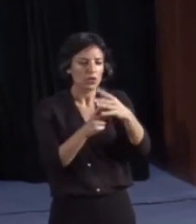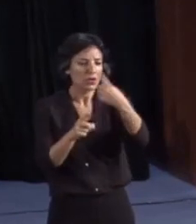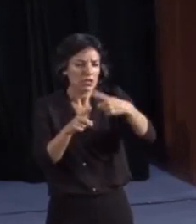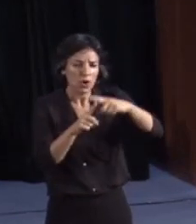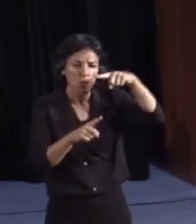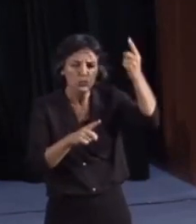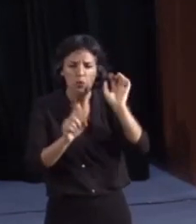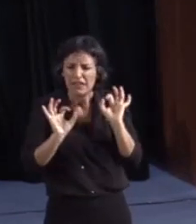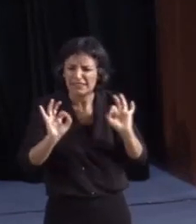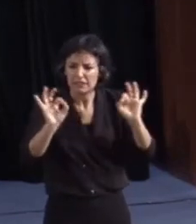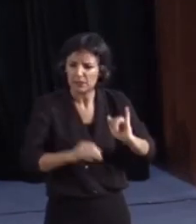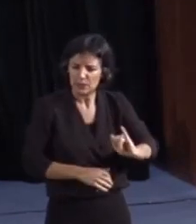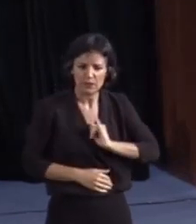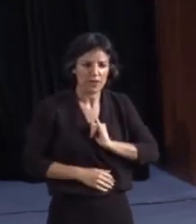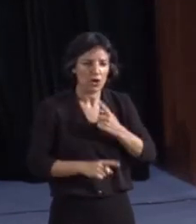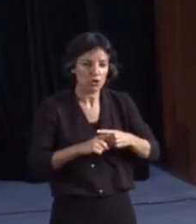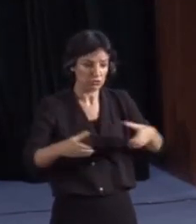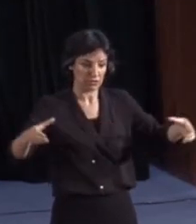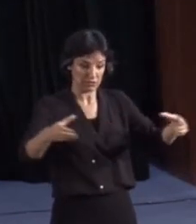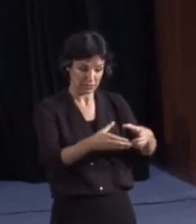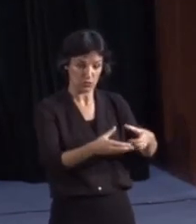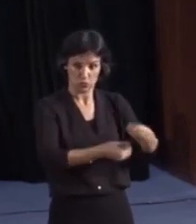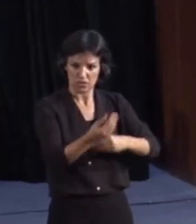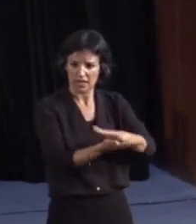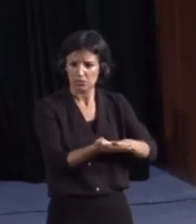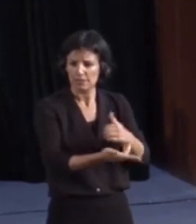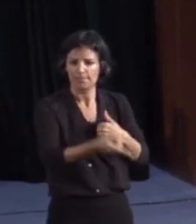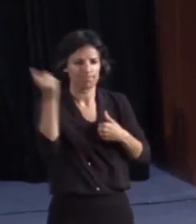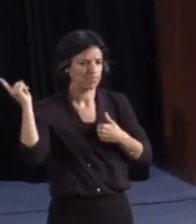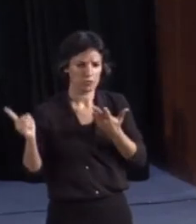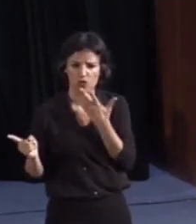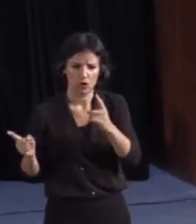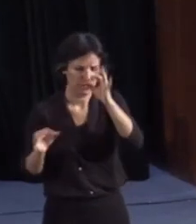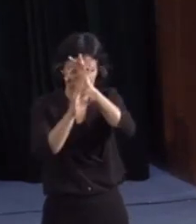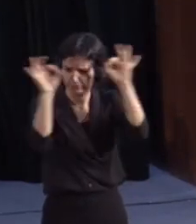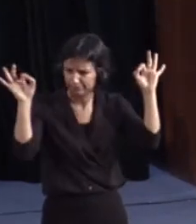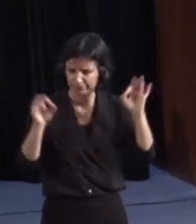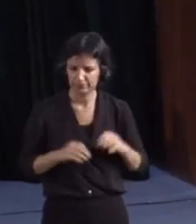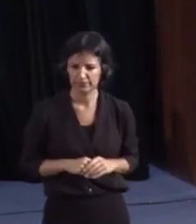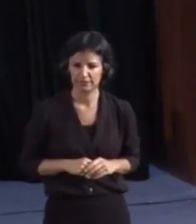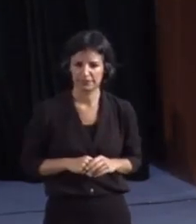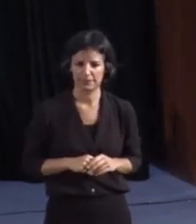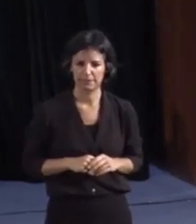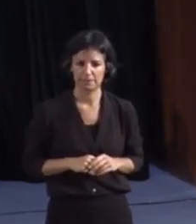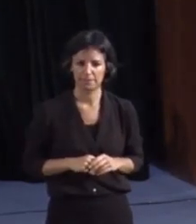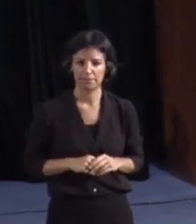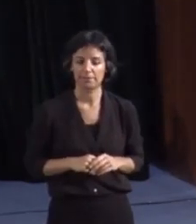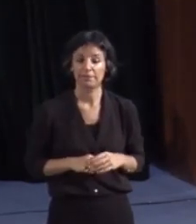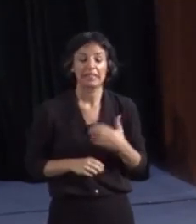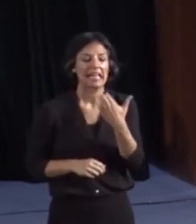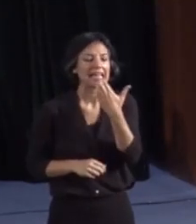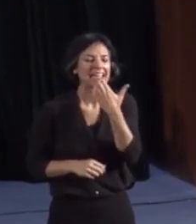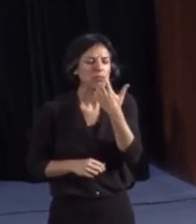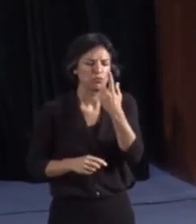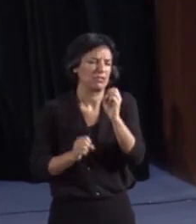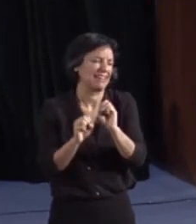especificidad e identidad de la población que la utiliza. El claro ejemplo es la